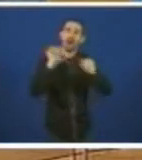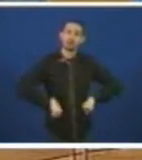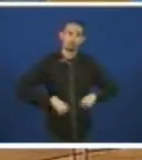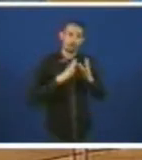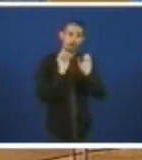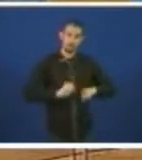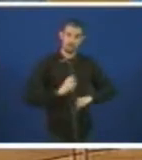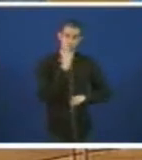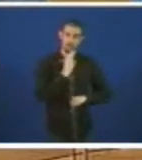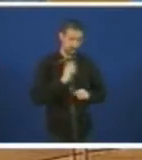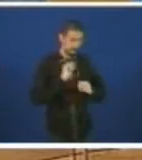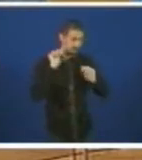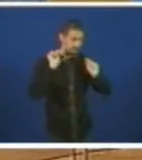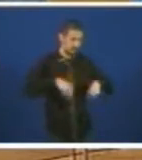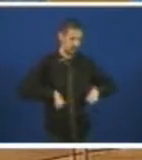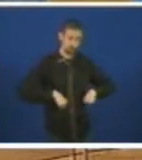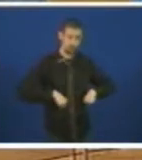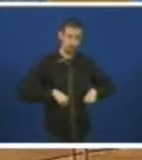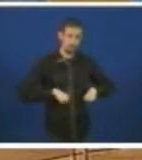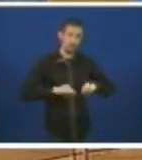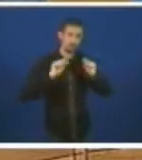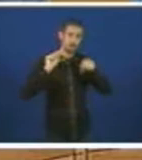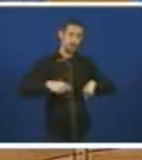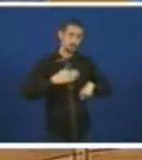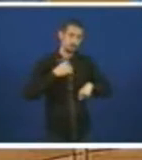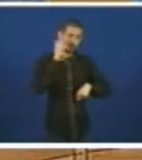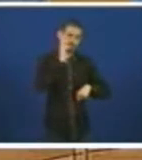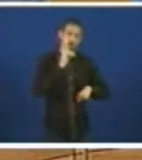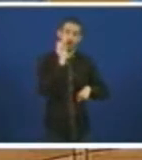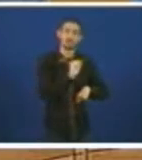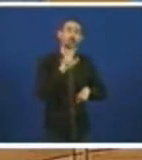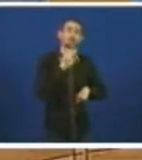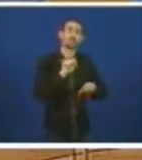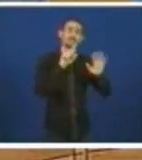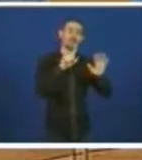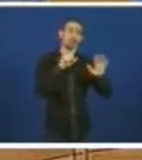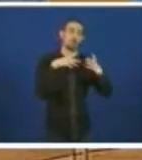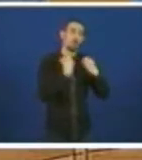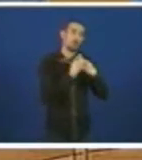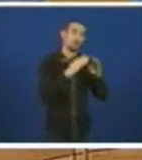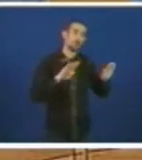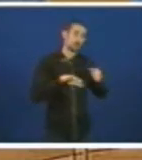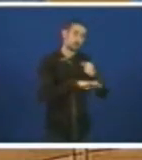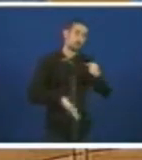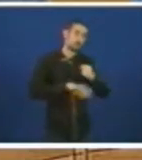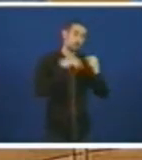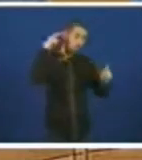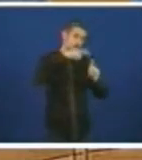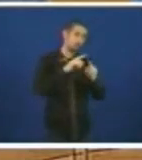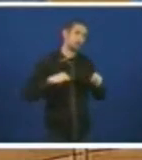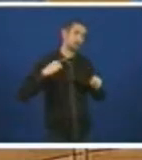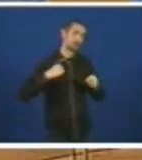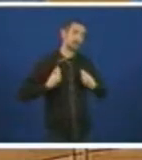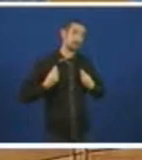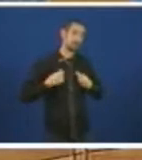compromiso firmado en Vigo no ano 2006, acordo básico para a saúde na área